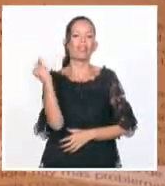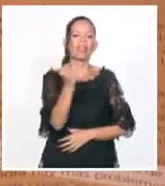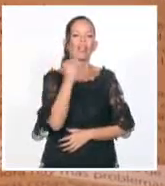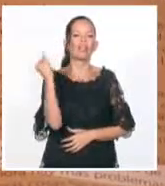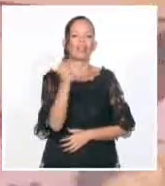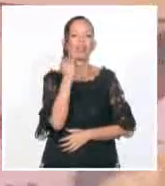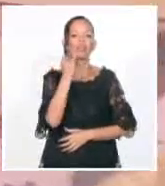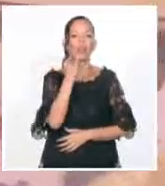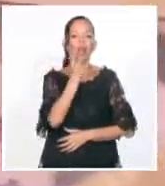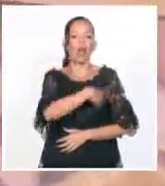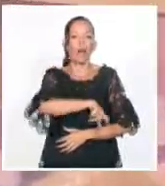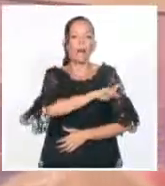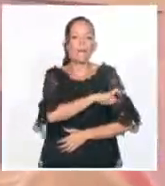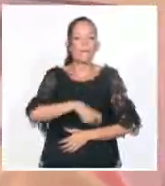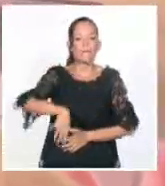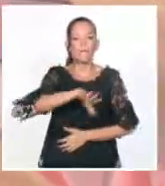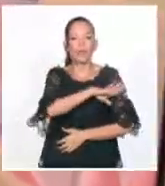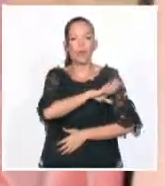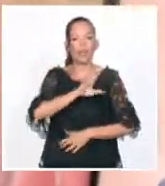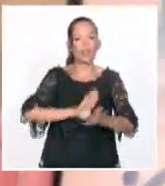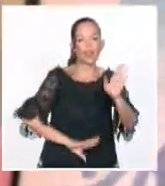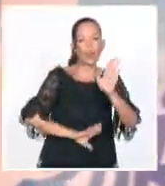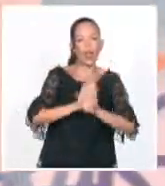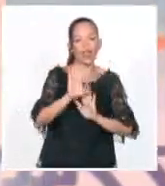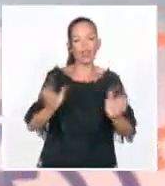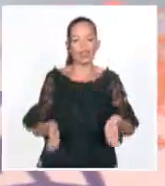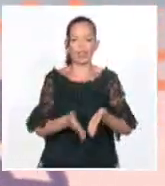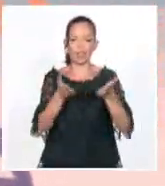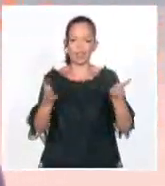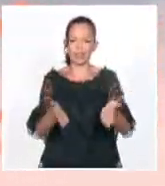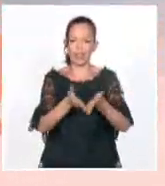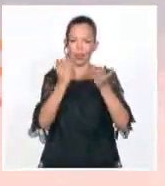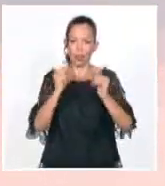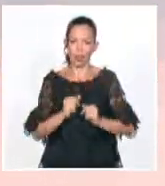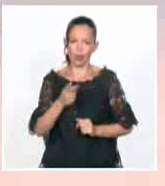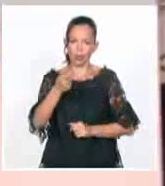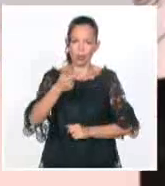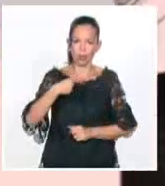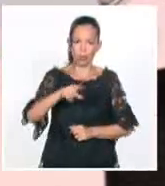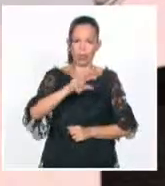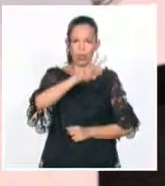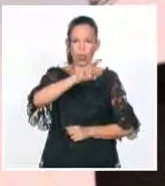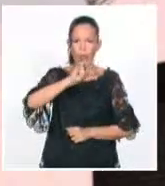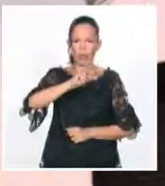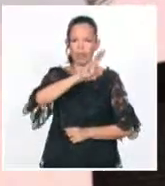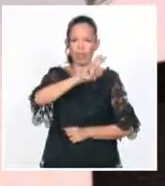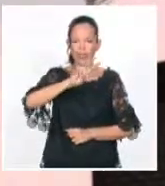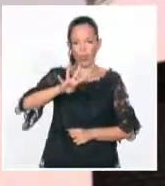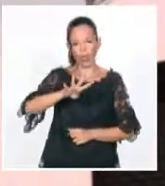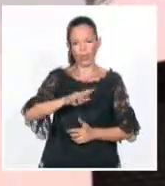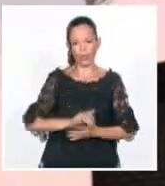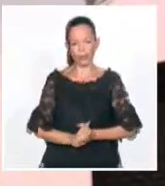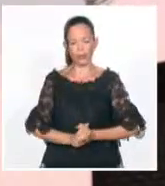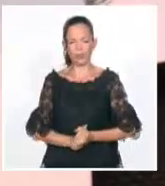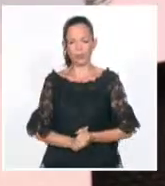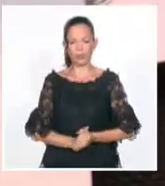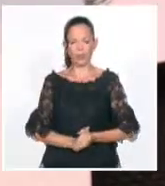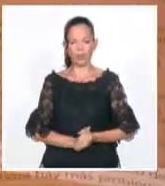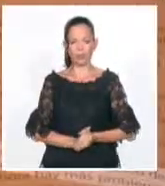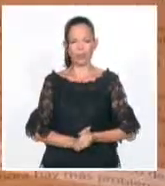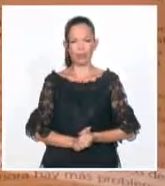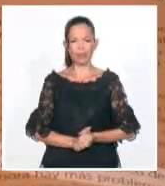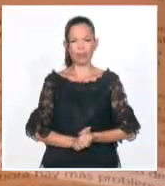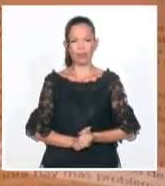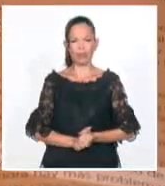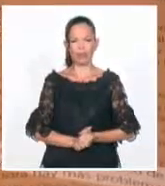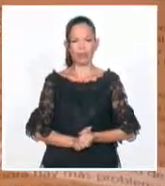Población y Desarrollo del Cairo, celebración que se efectuará en 2024. Newer Cadámaris, Canal Cubano